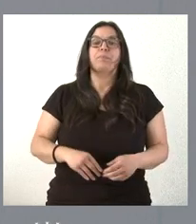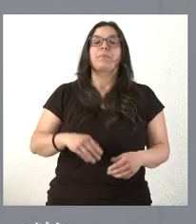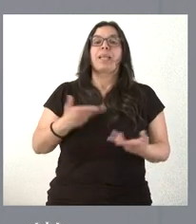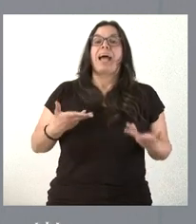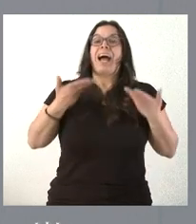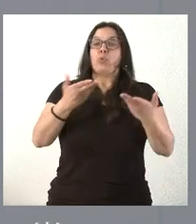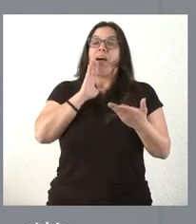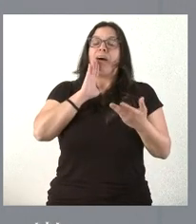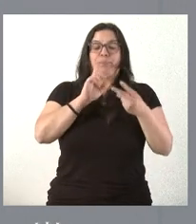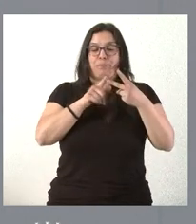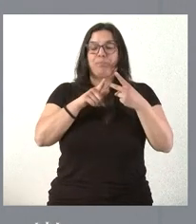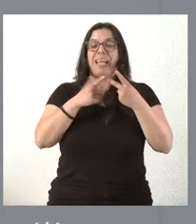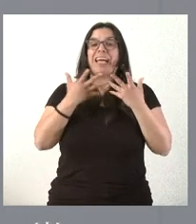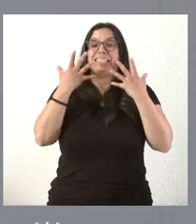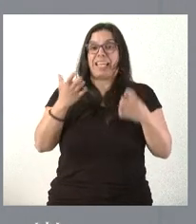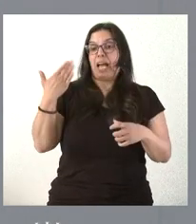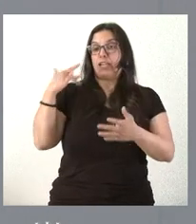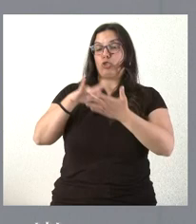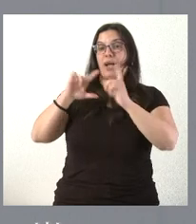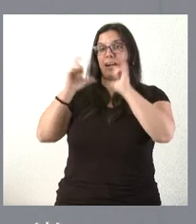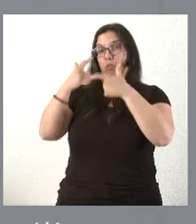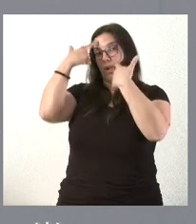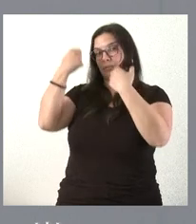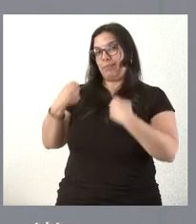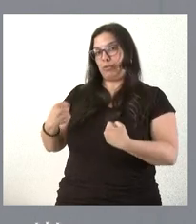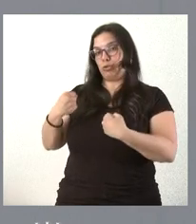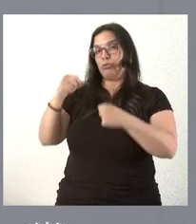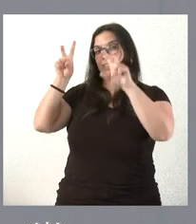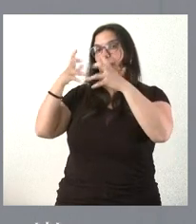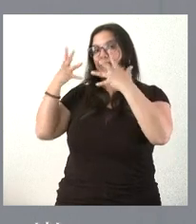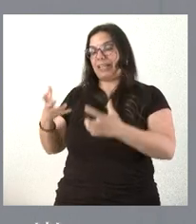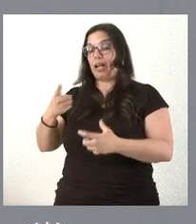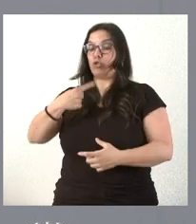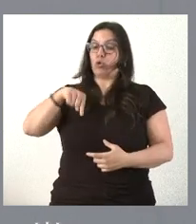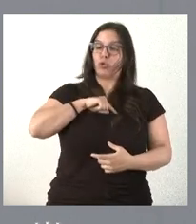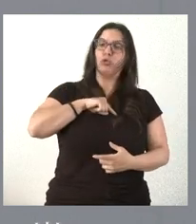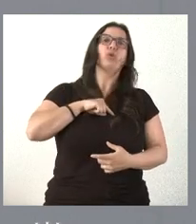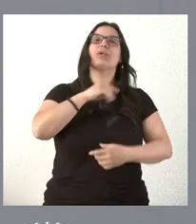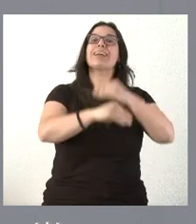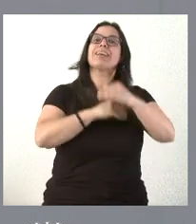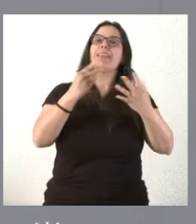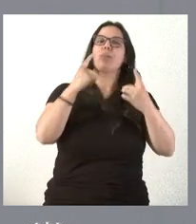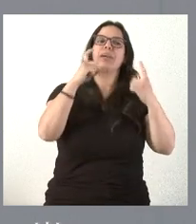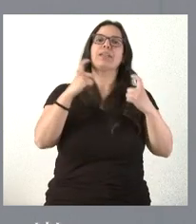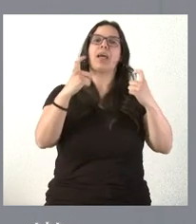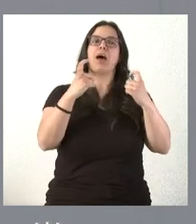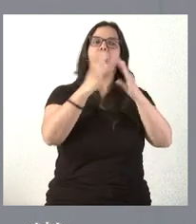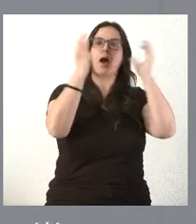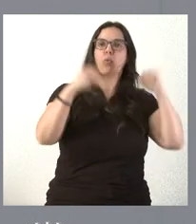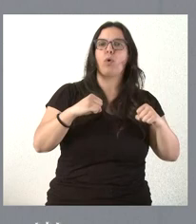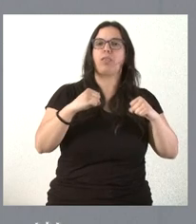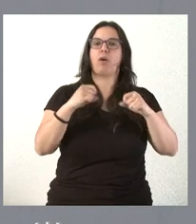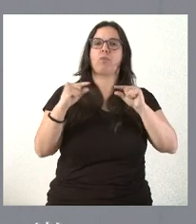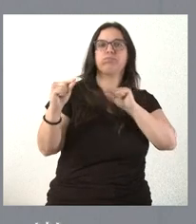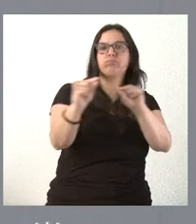sequía que usted plantea. Ayer se celebró la mesa para la sequía. Nosotros vamos con la vía de intentar llegar a acuerdos y consensos desde